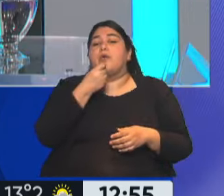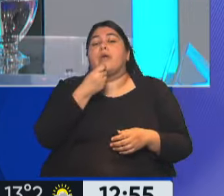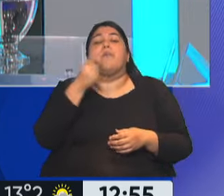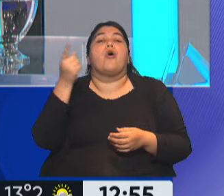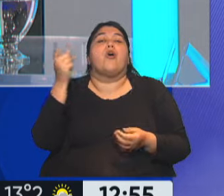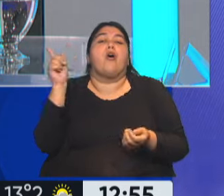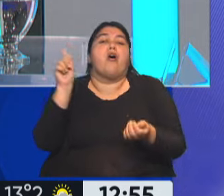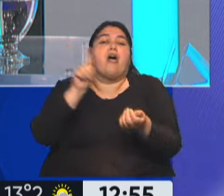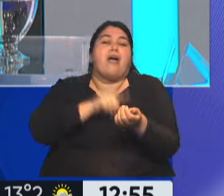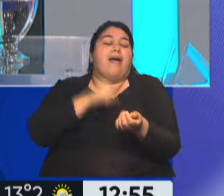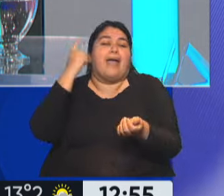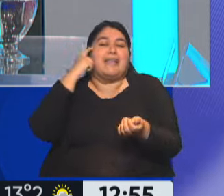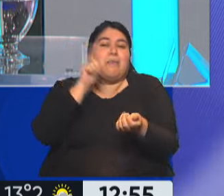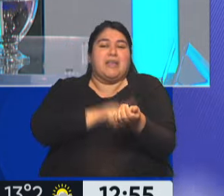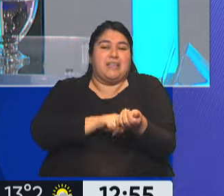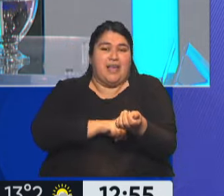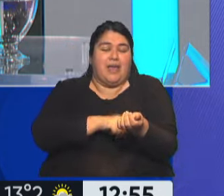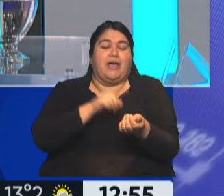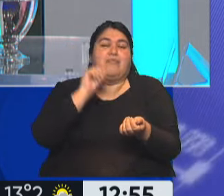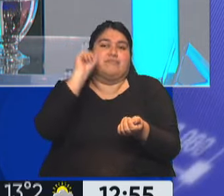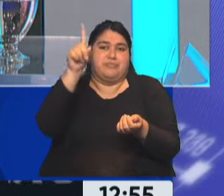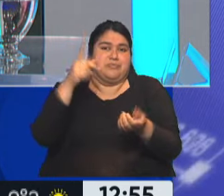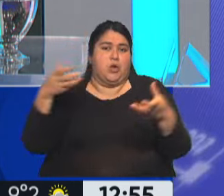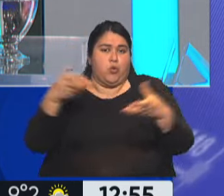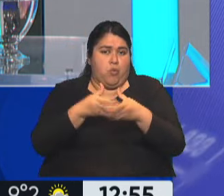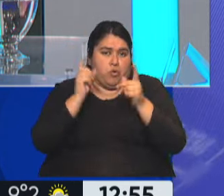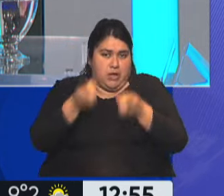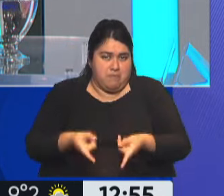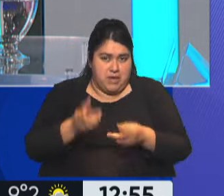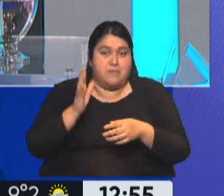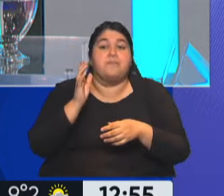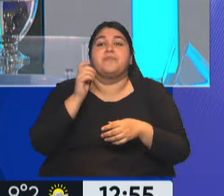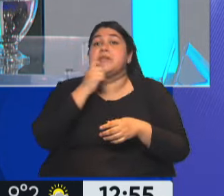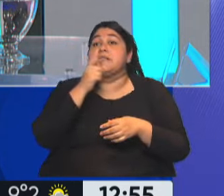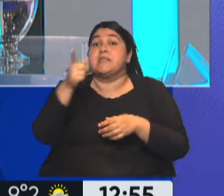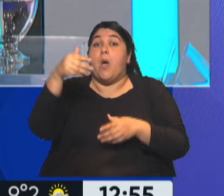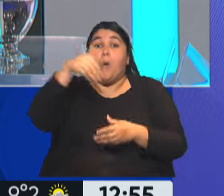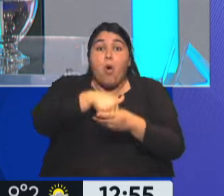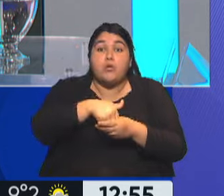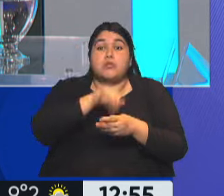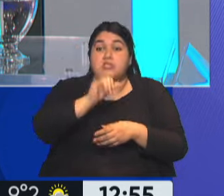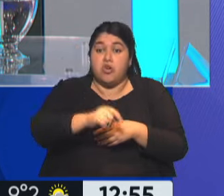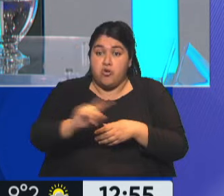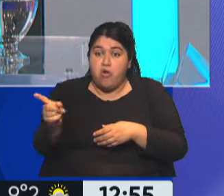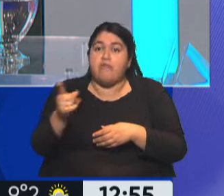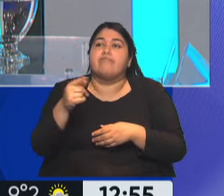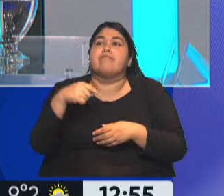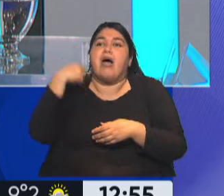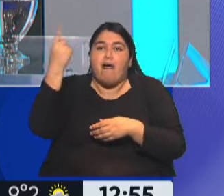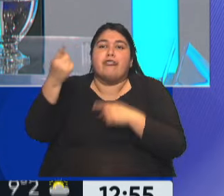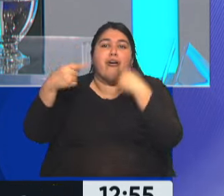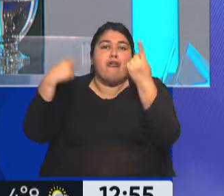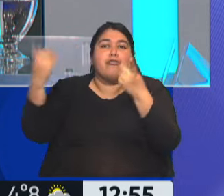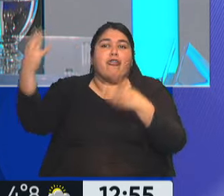Mendoza con Daniel Vila y todo el grupo económico. Más allá de que lo hayan votado, entran un montón de capitales de otro lado. Bueno,